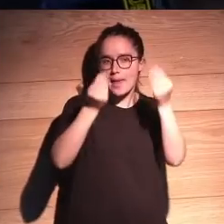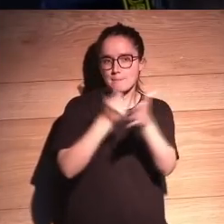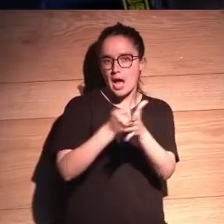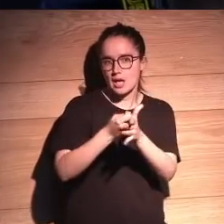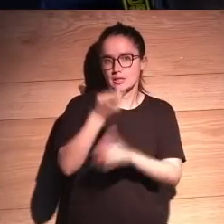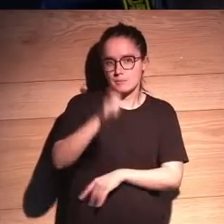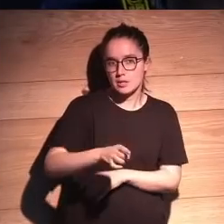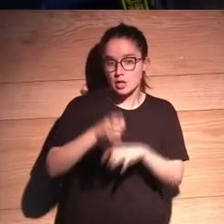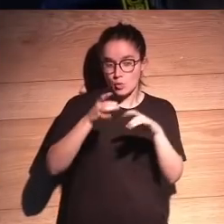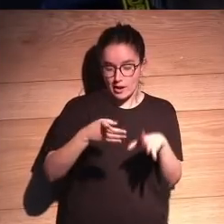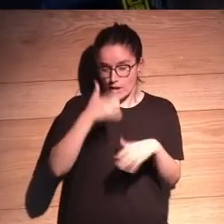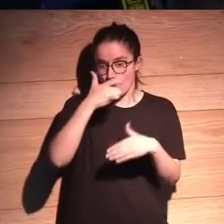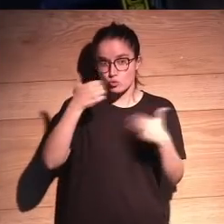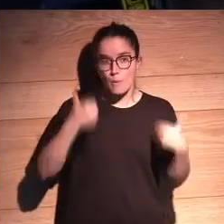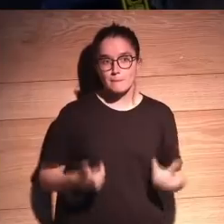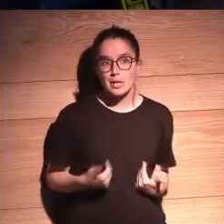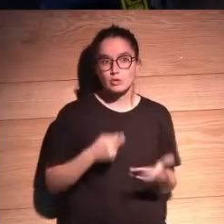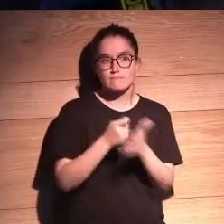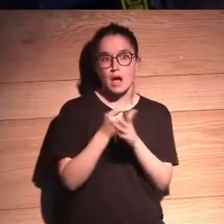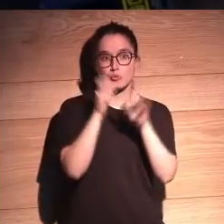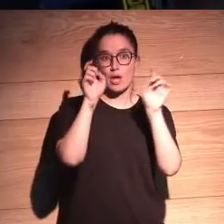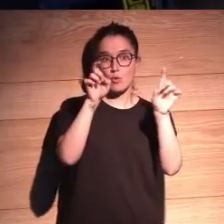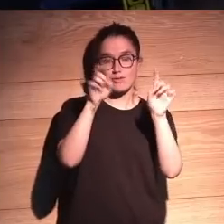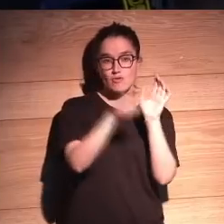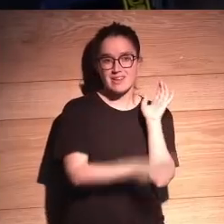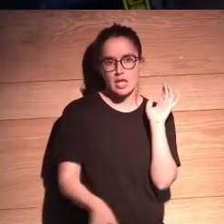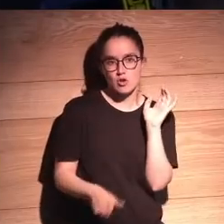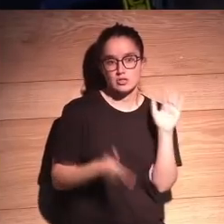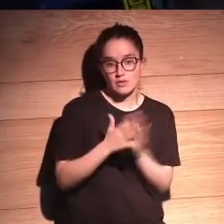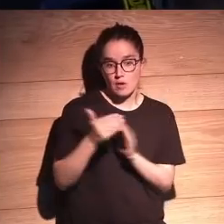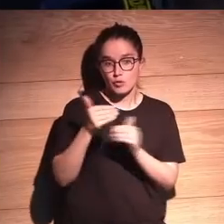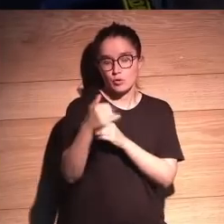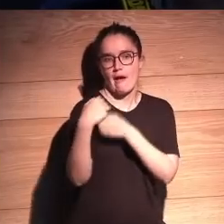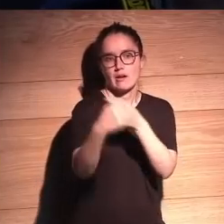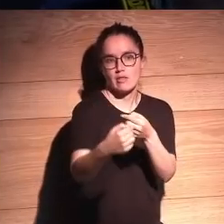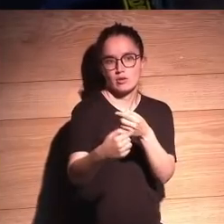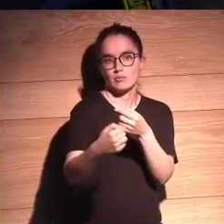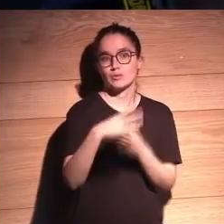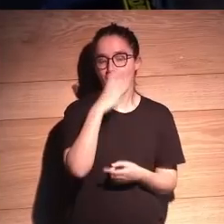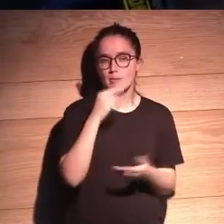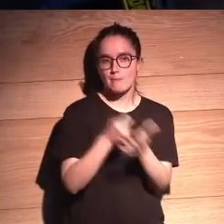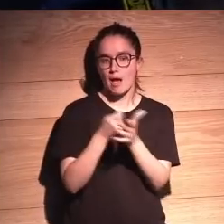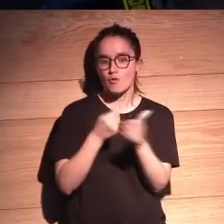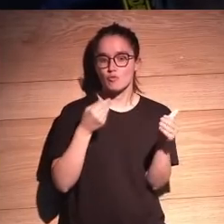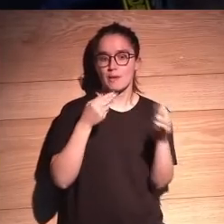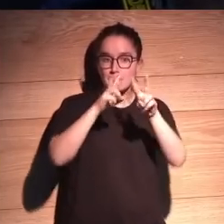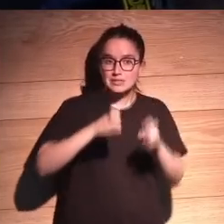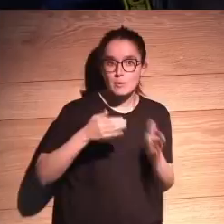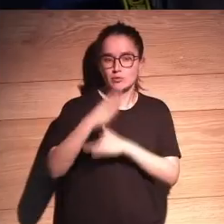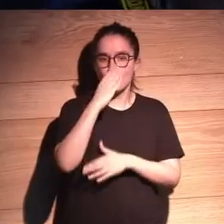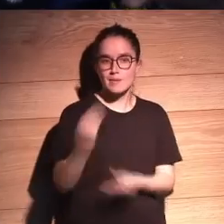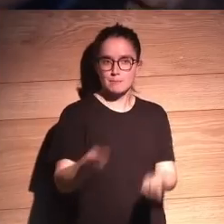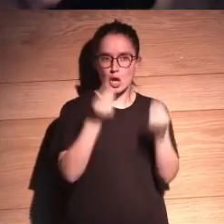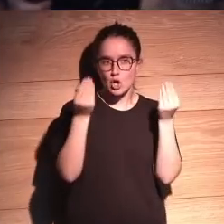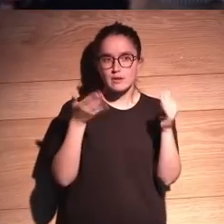Igual que los humanos pagamos la educación de un niño, que va a ser la siguiente generación, ¿no? Dicho de otra manera,